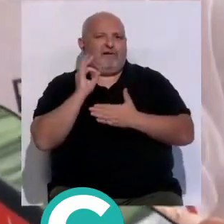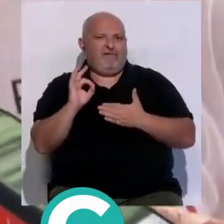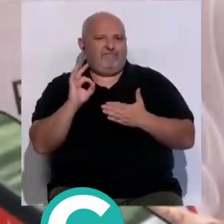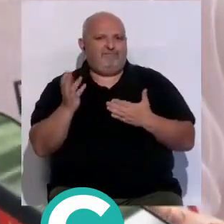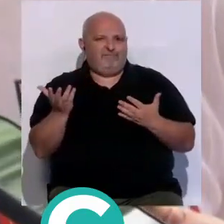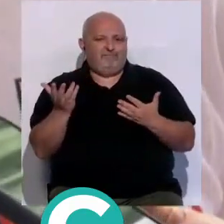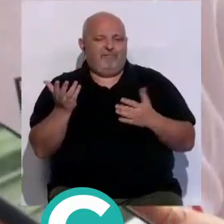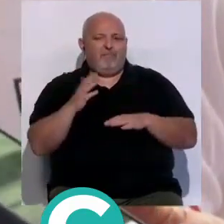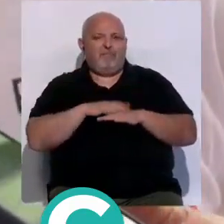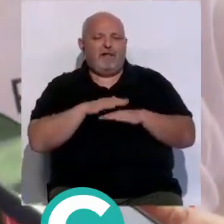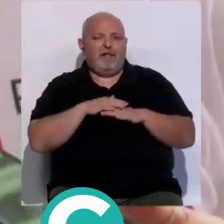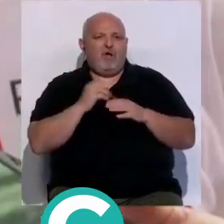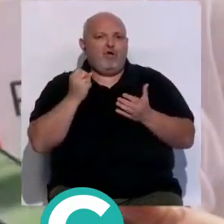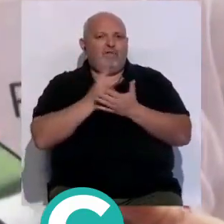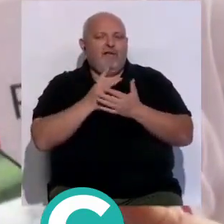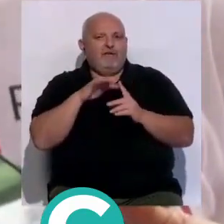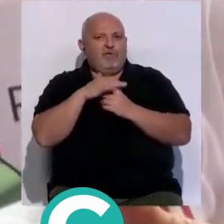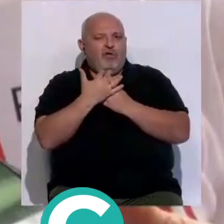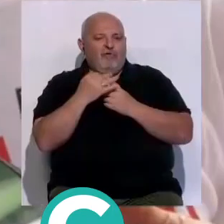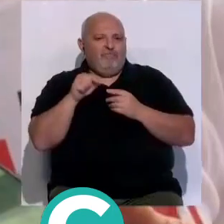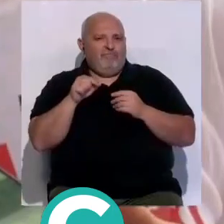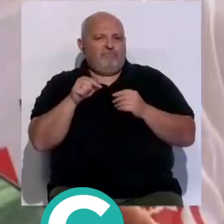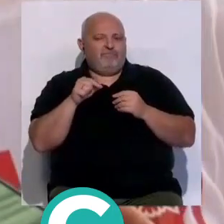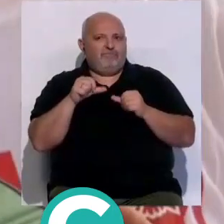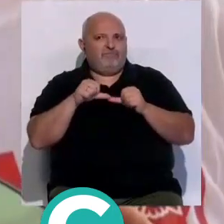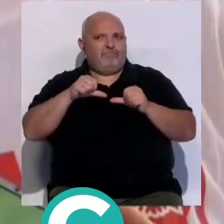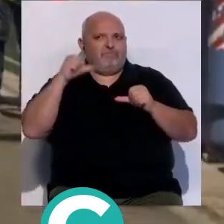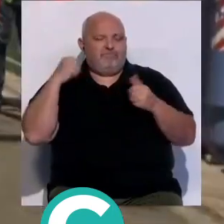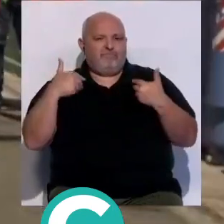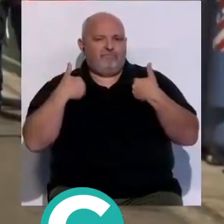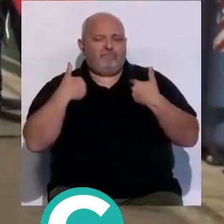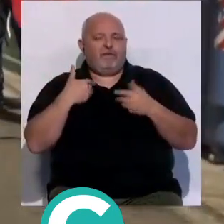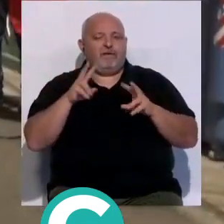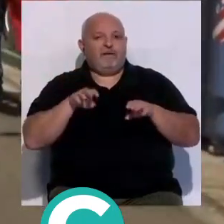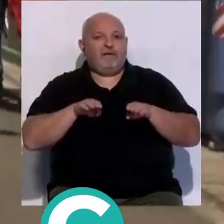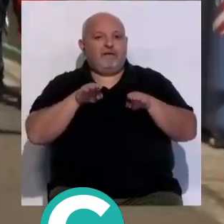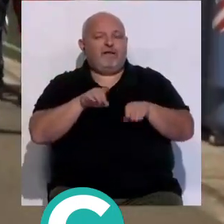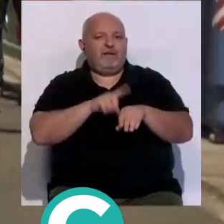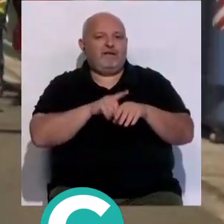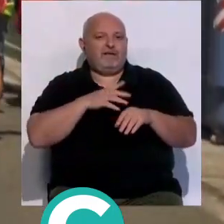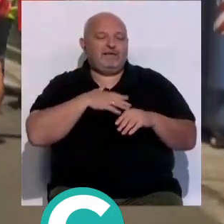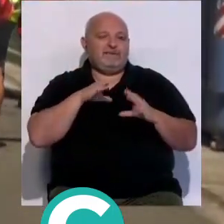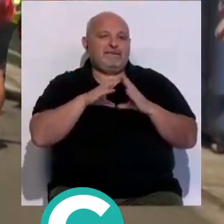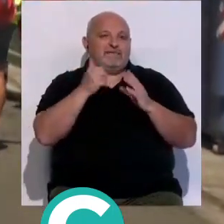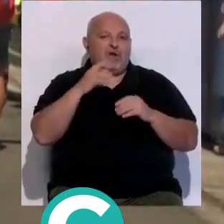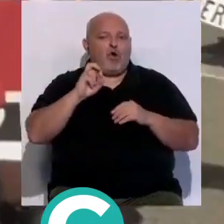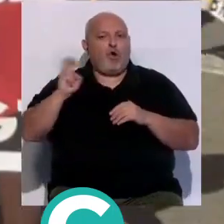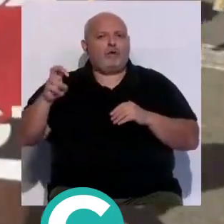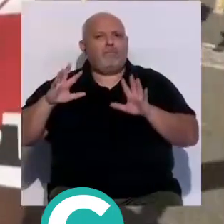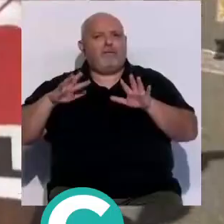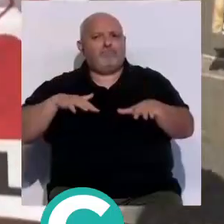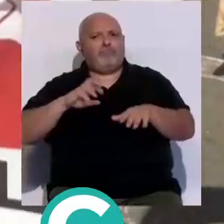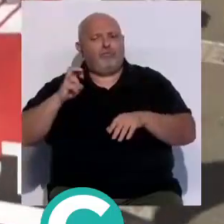revertir la actual situación que vive esta provincia. Paralelamente, desde Sanseveriano partía la otra